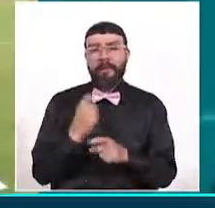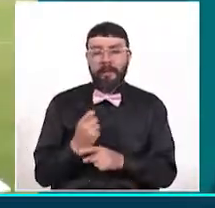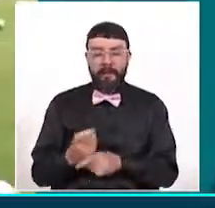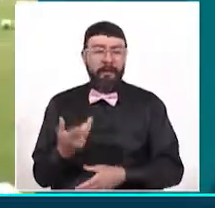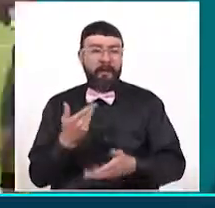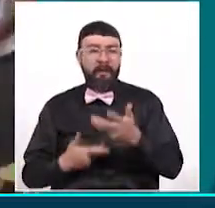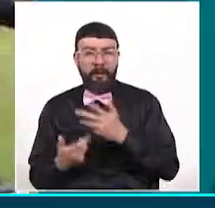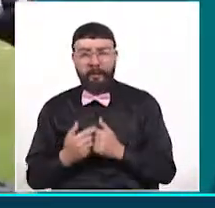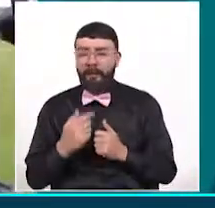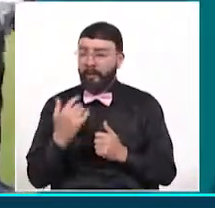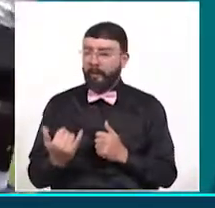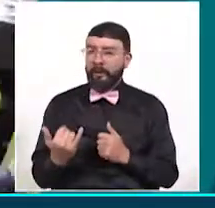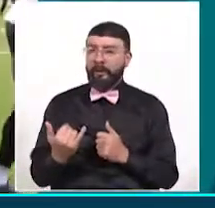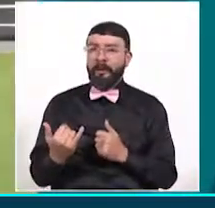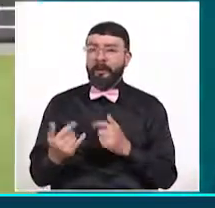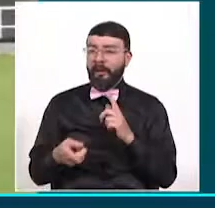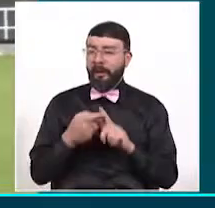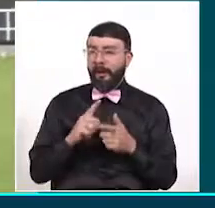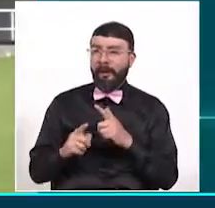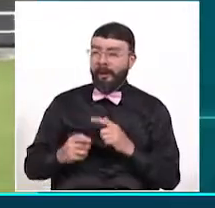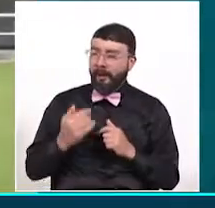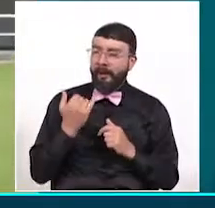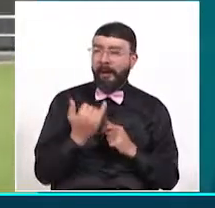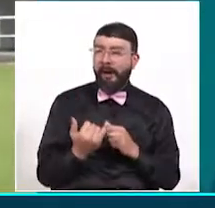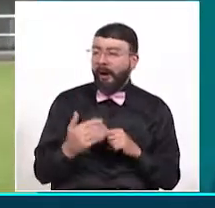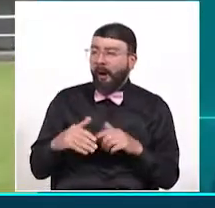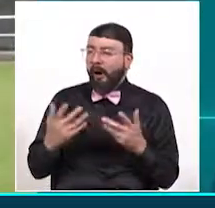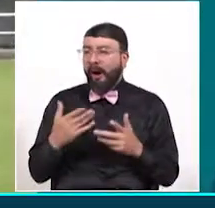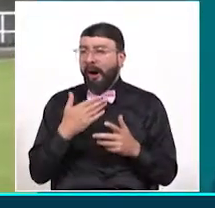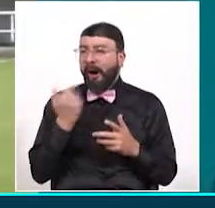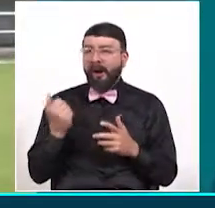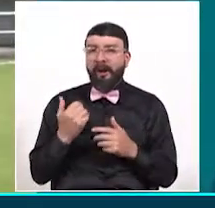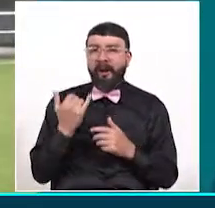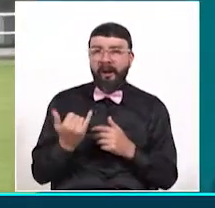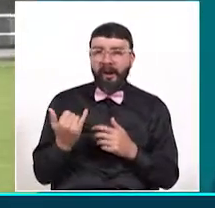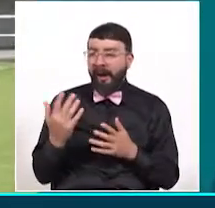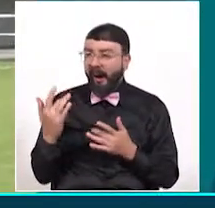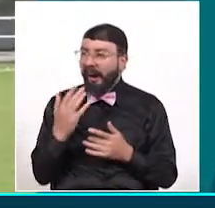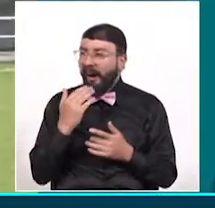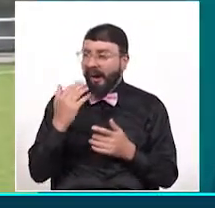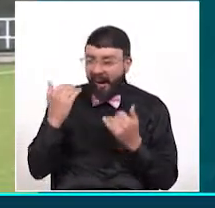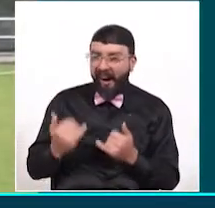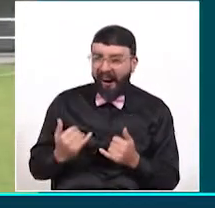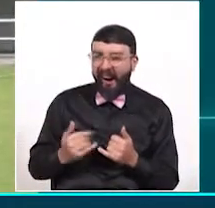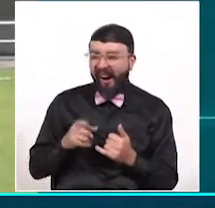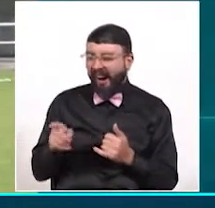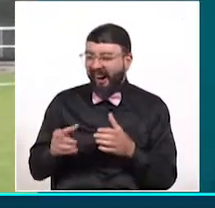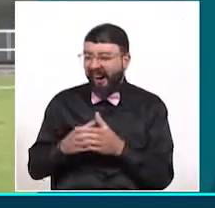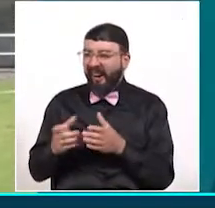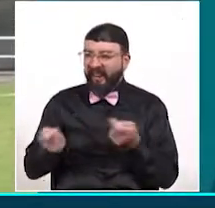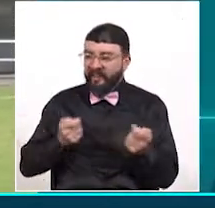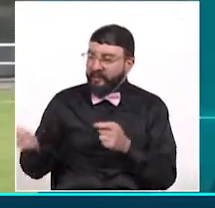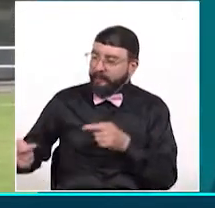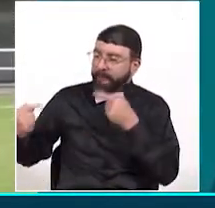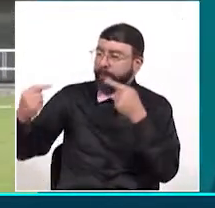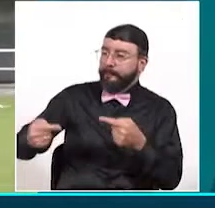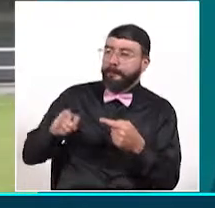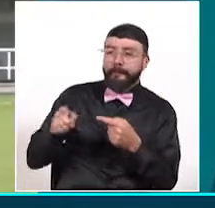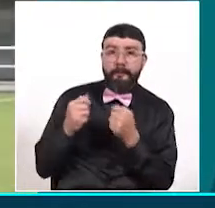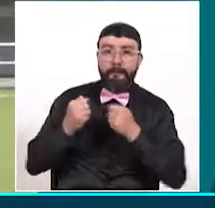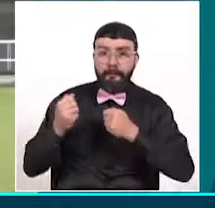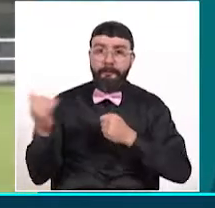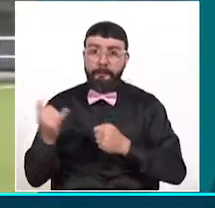por ahí las falencias que hemos tenido las vamos a mejorar y bueno, esperemos que el día domingo contra Millonario empecemos a